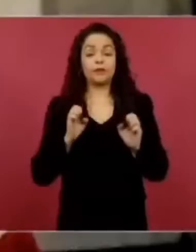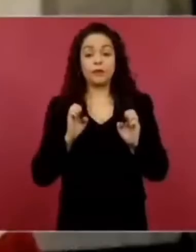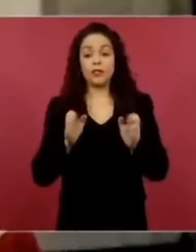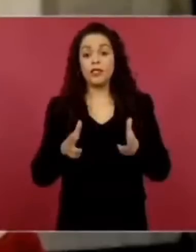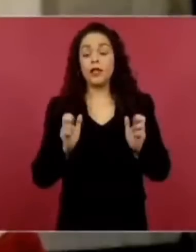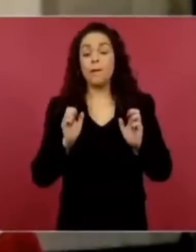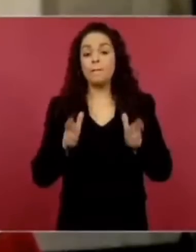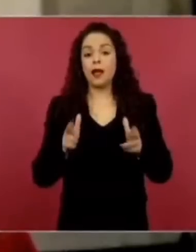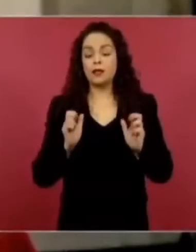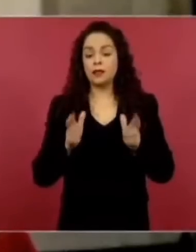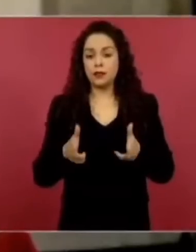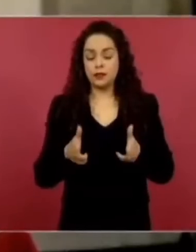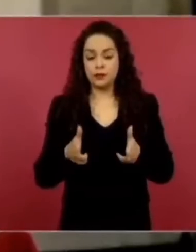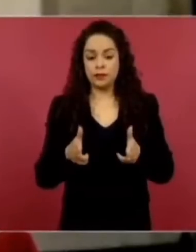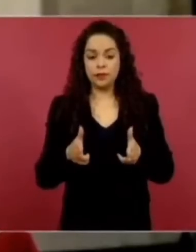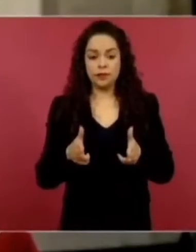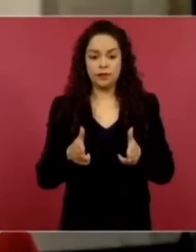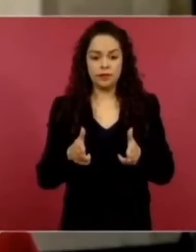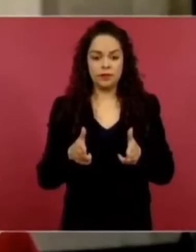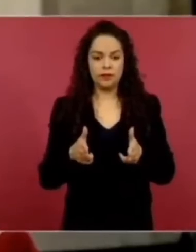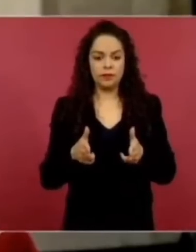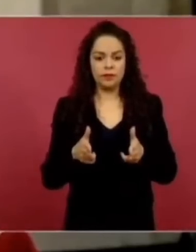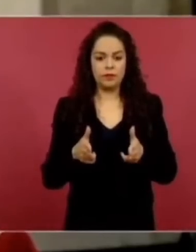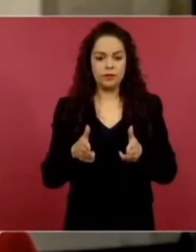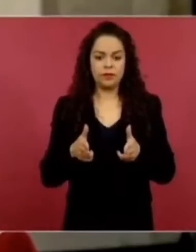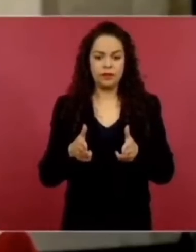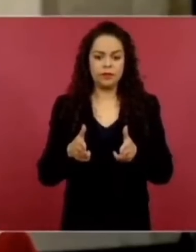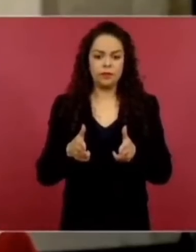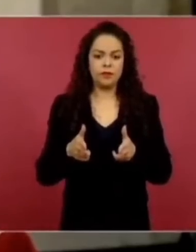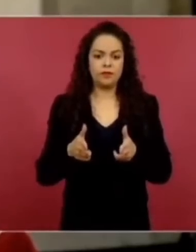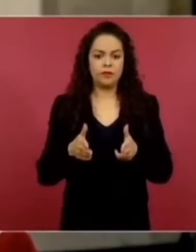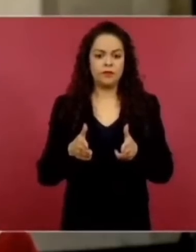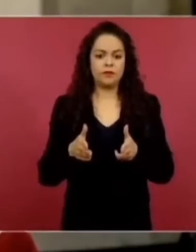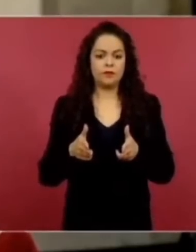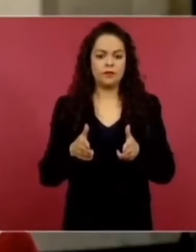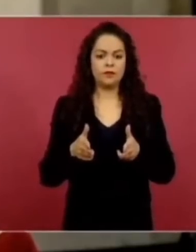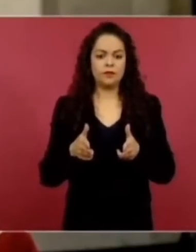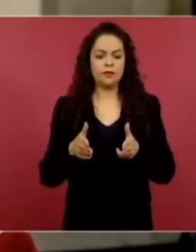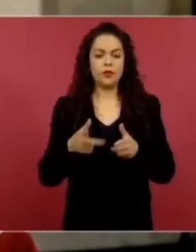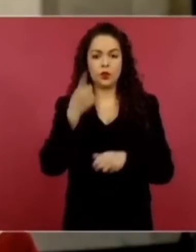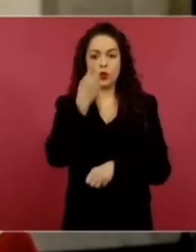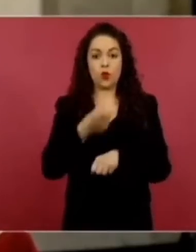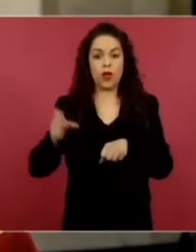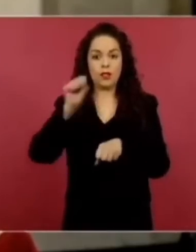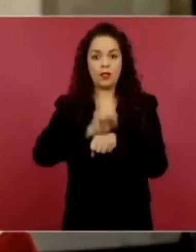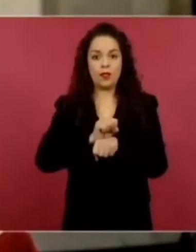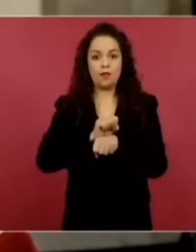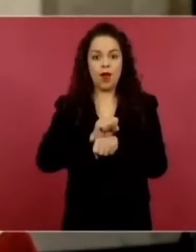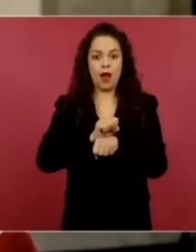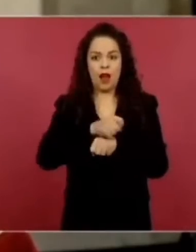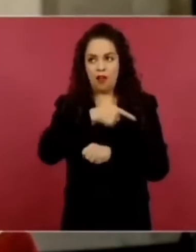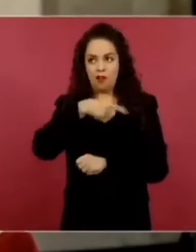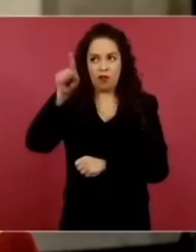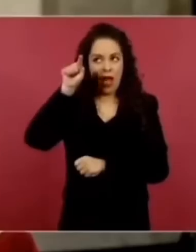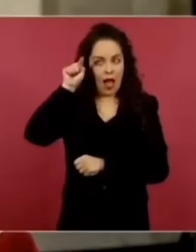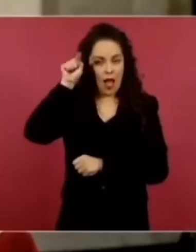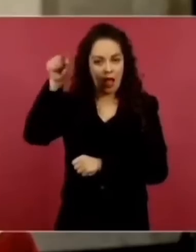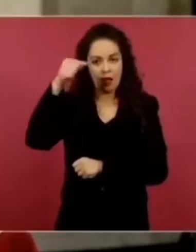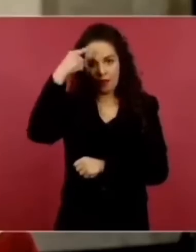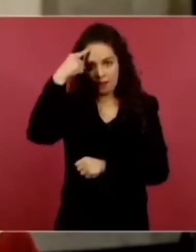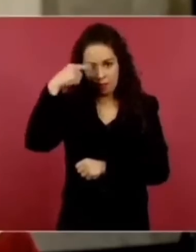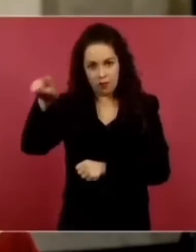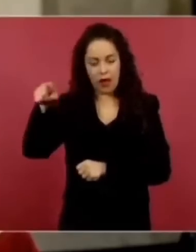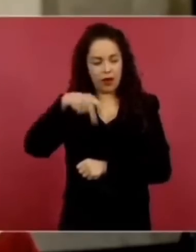después de esa mañanera que estuve por acá, estuvimos una semana ya nuevamente haciendo los